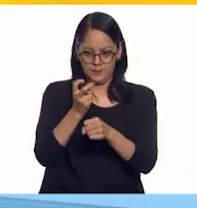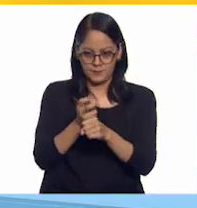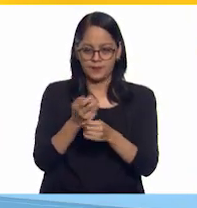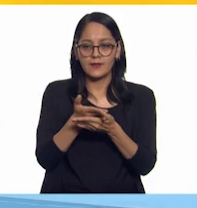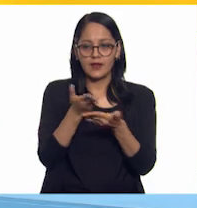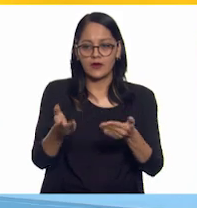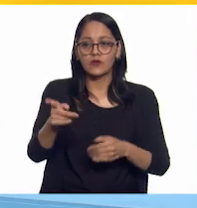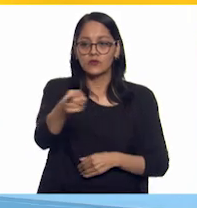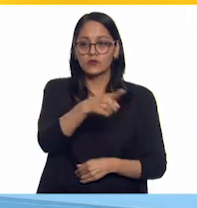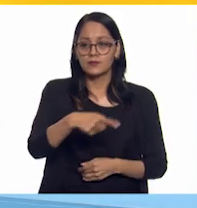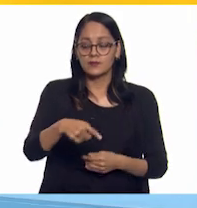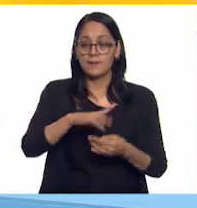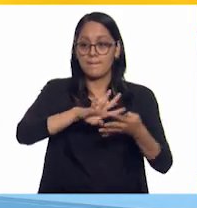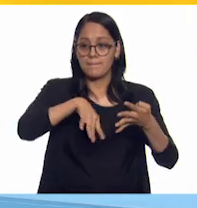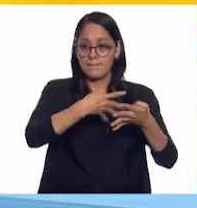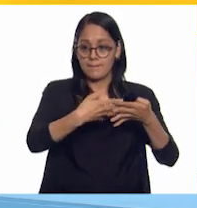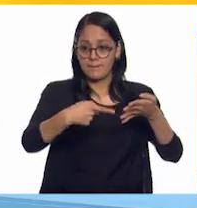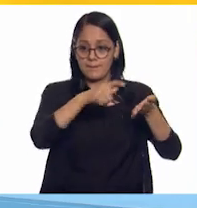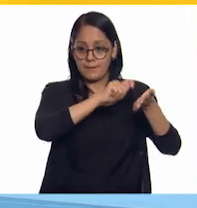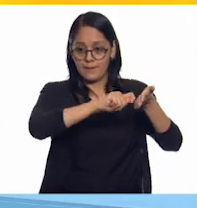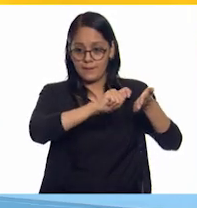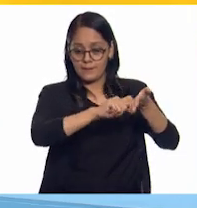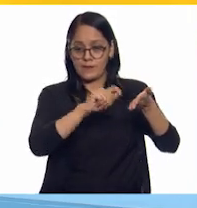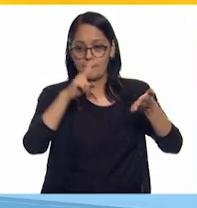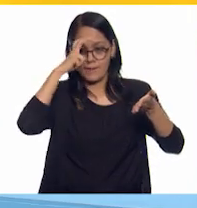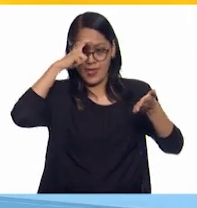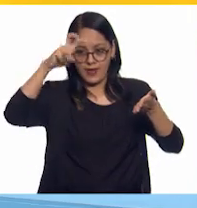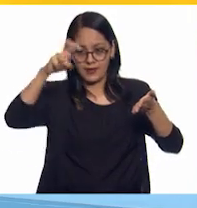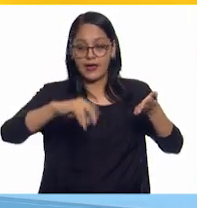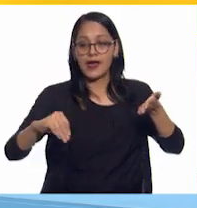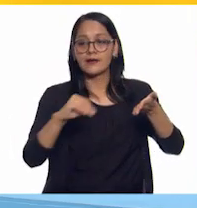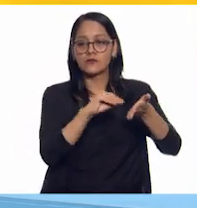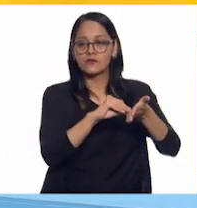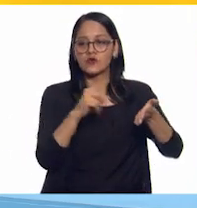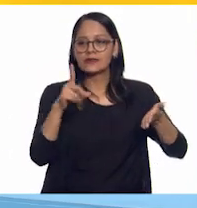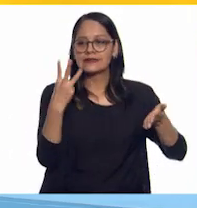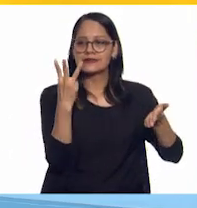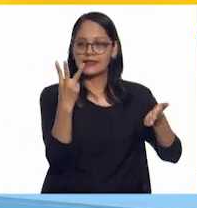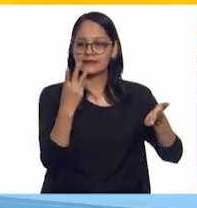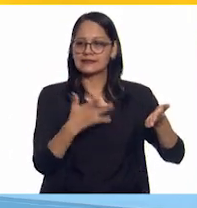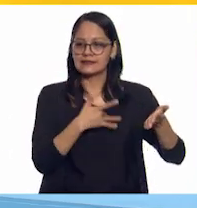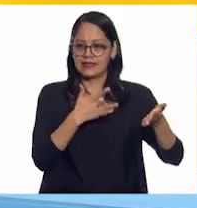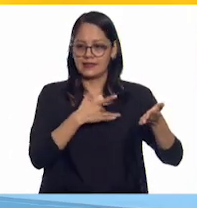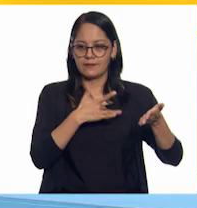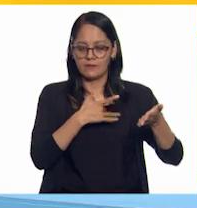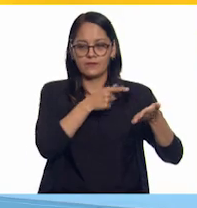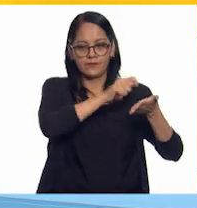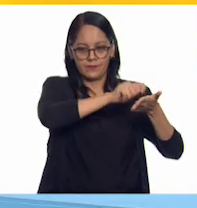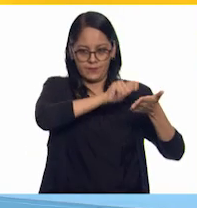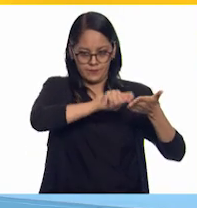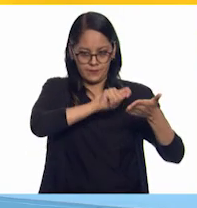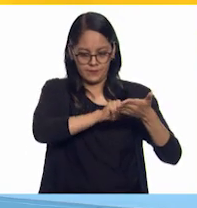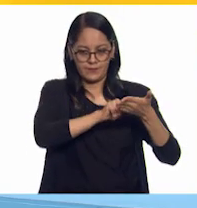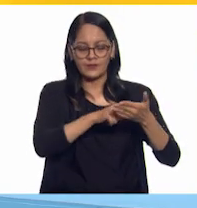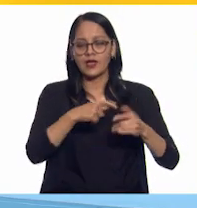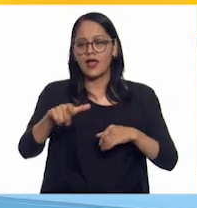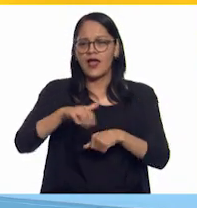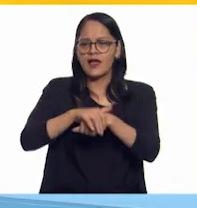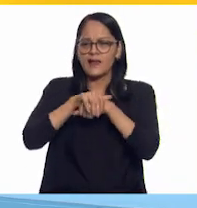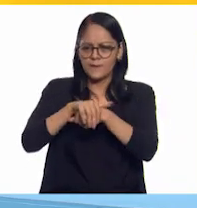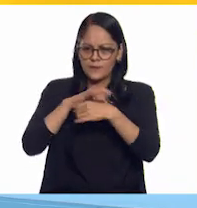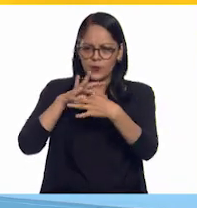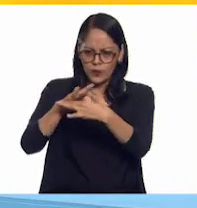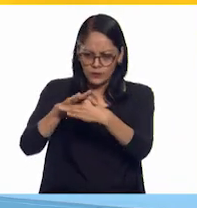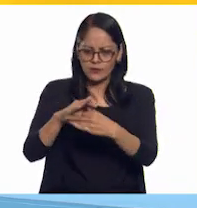que apunten en su bitácora de viaje tres sentimientos y la manera en la que estos les unen a los demás, a sus amigas y